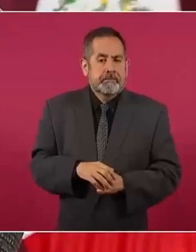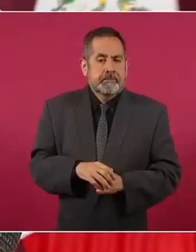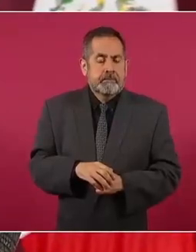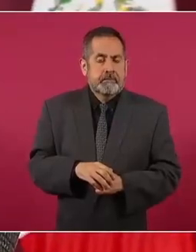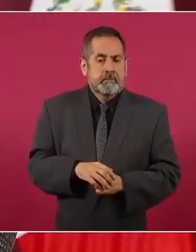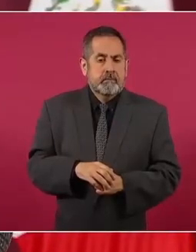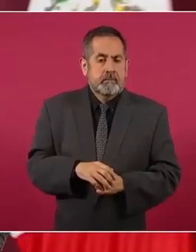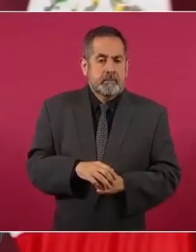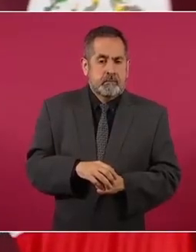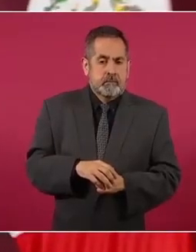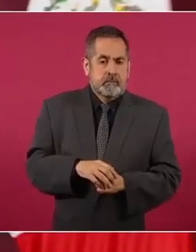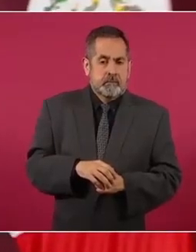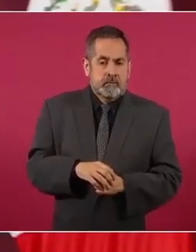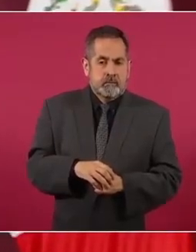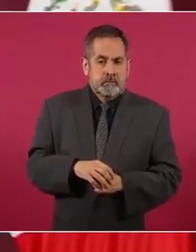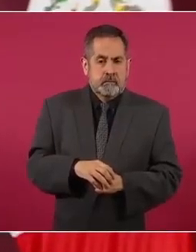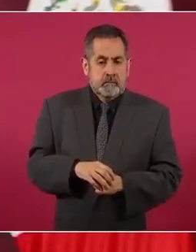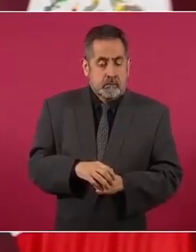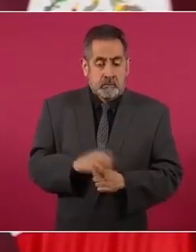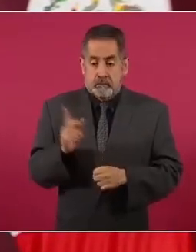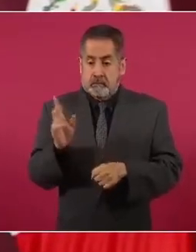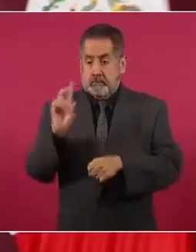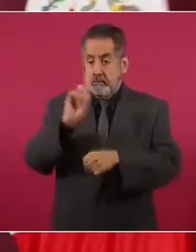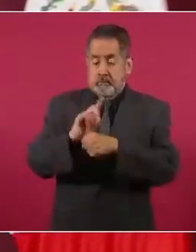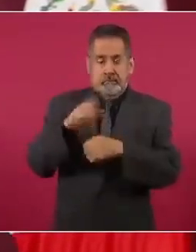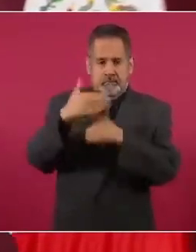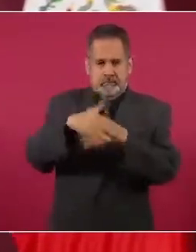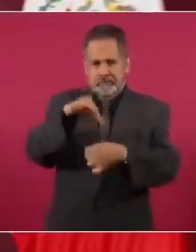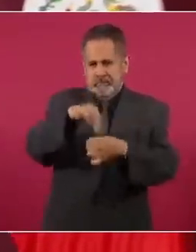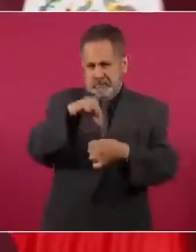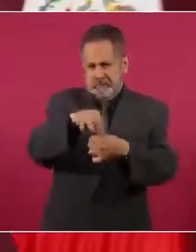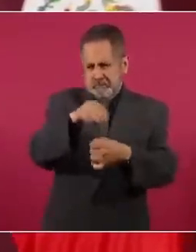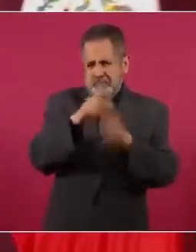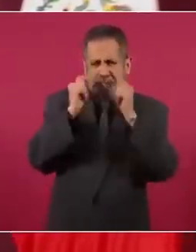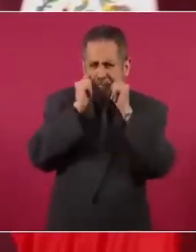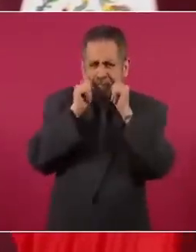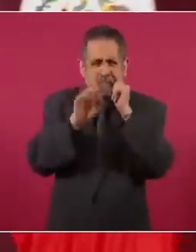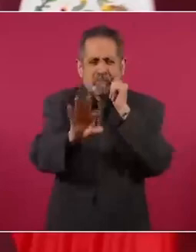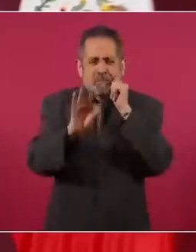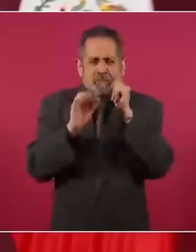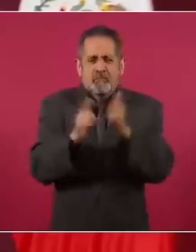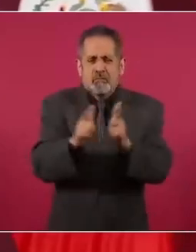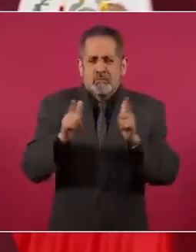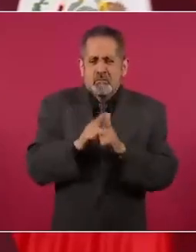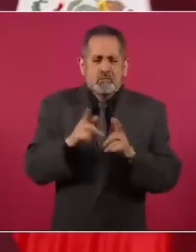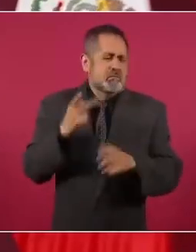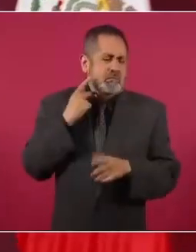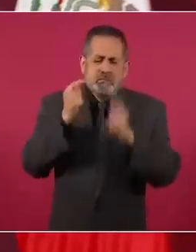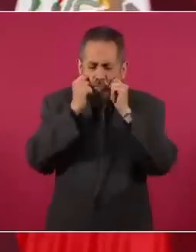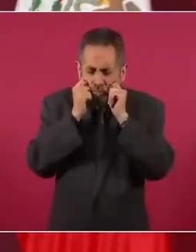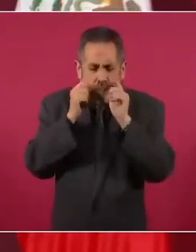cuando se vaya a votar por cualquier partido, por cualquier coalición,